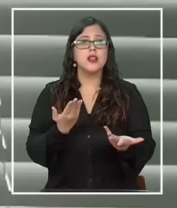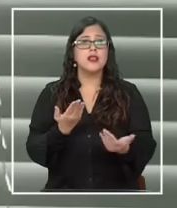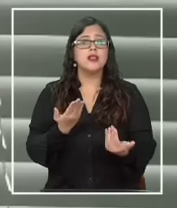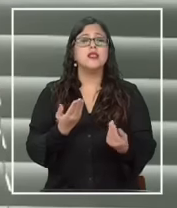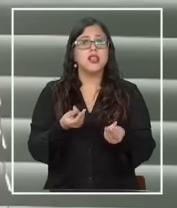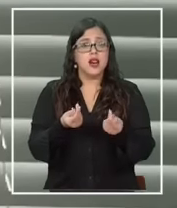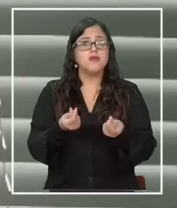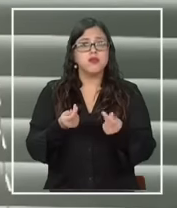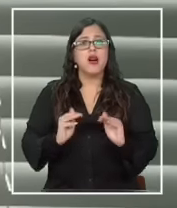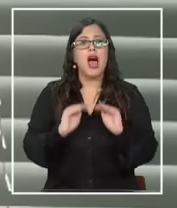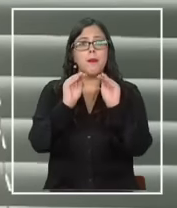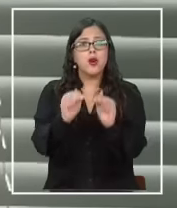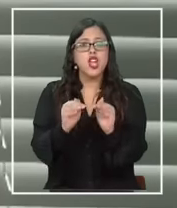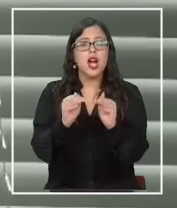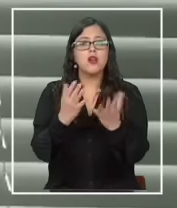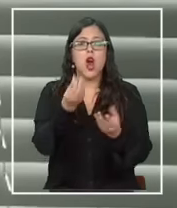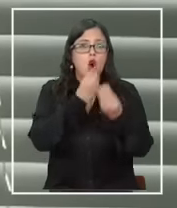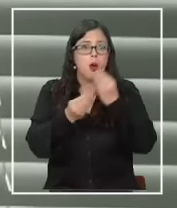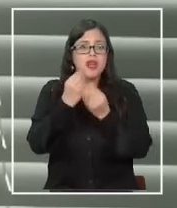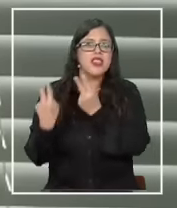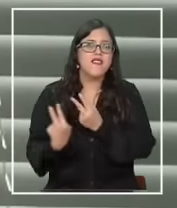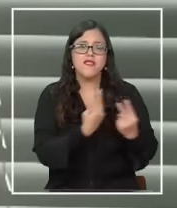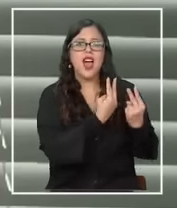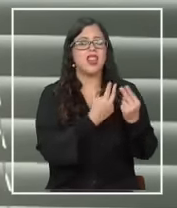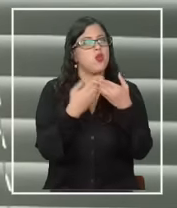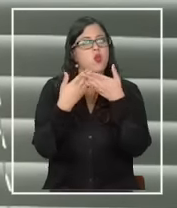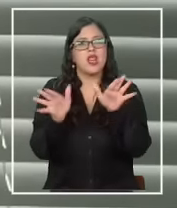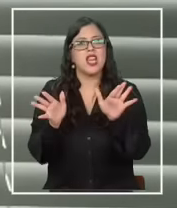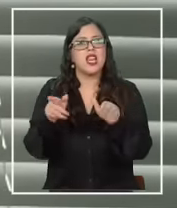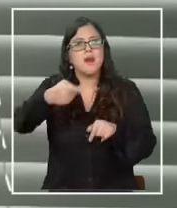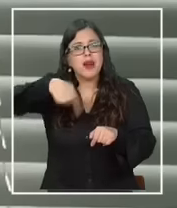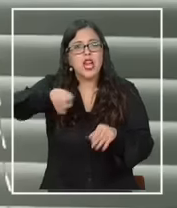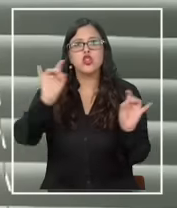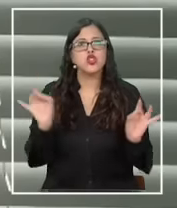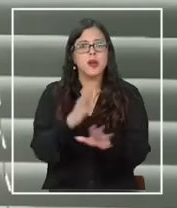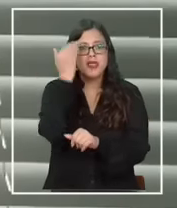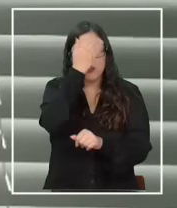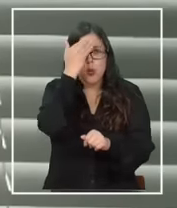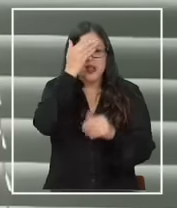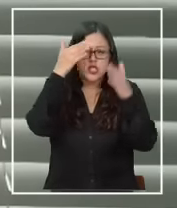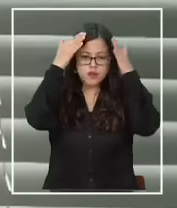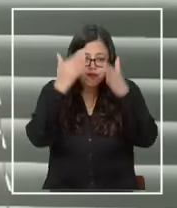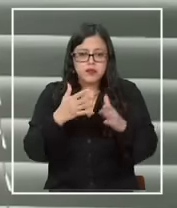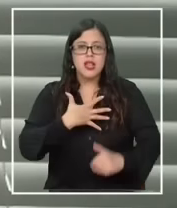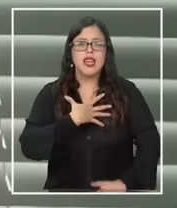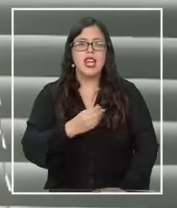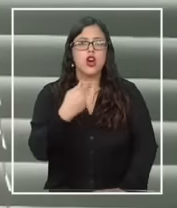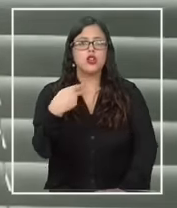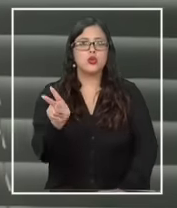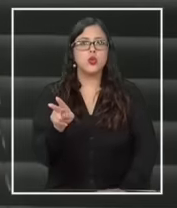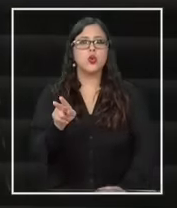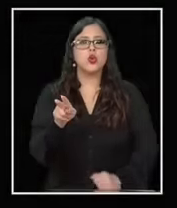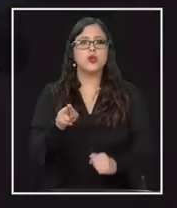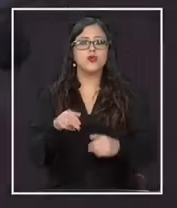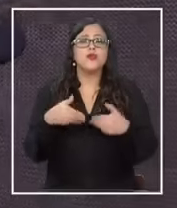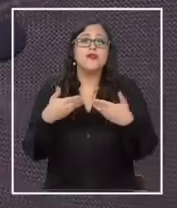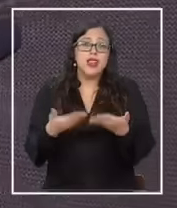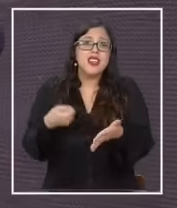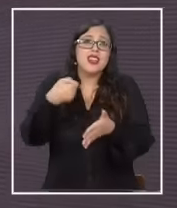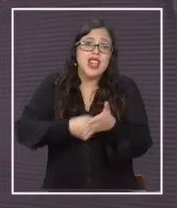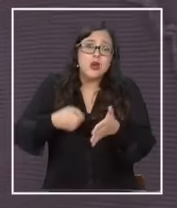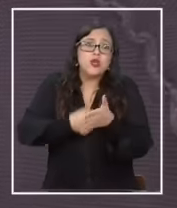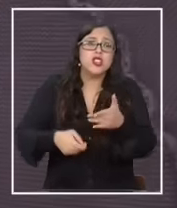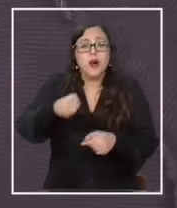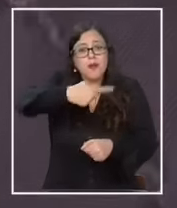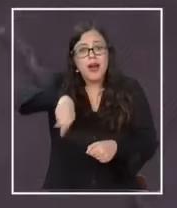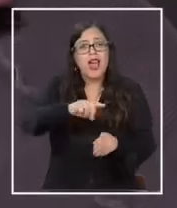apoyarlo en comida viaje lo que sea para que ellos se preocupen solamente de sus hijos mientras están en esta batalla para ello